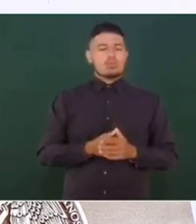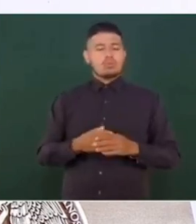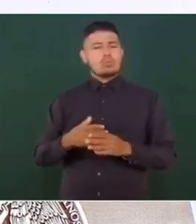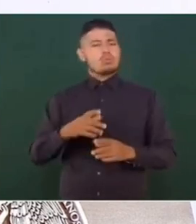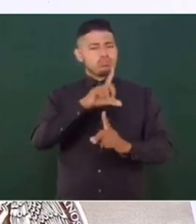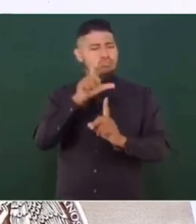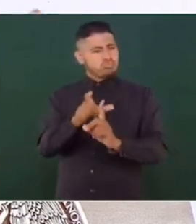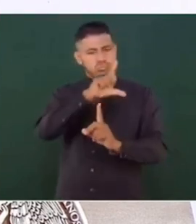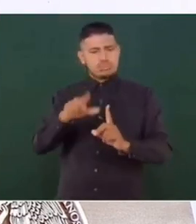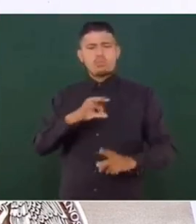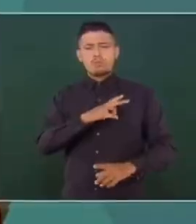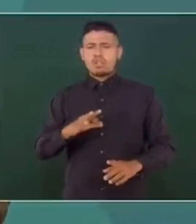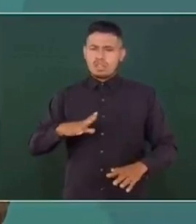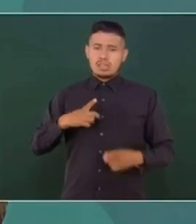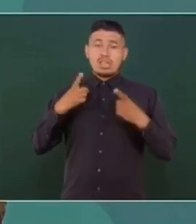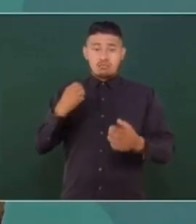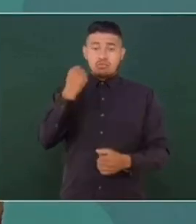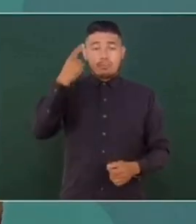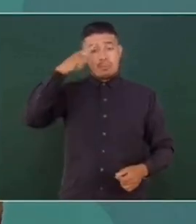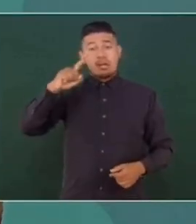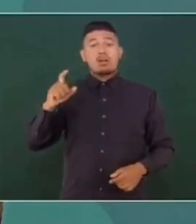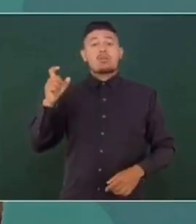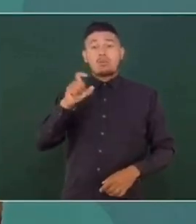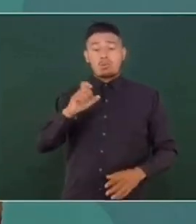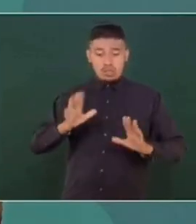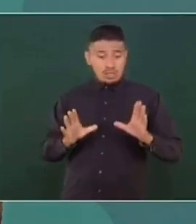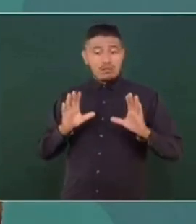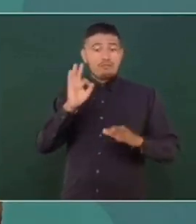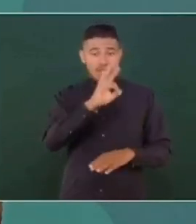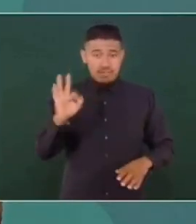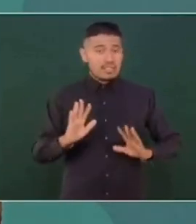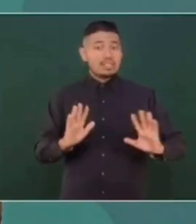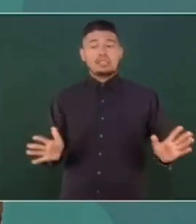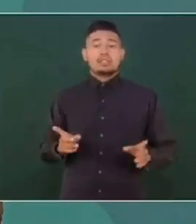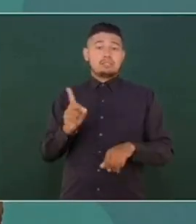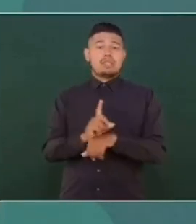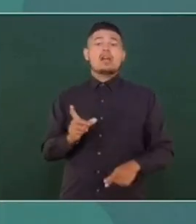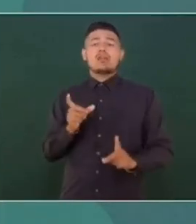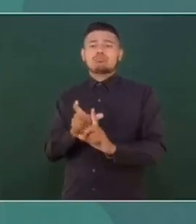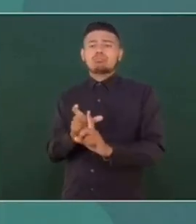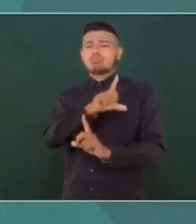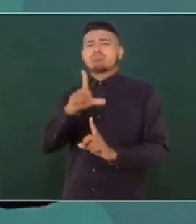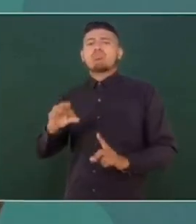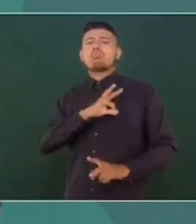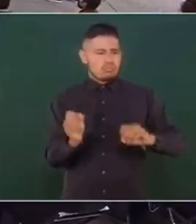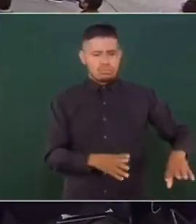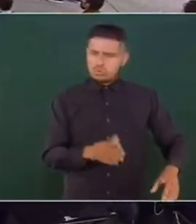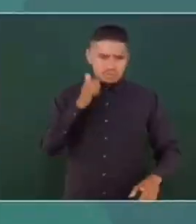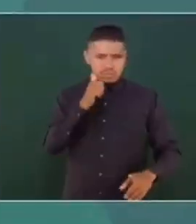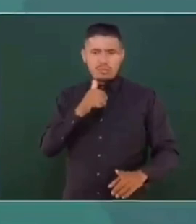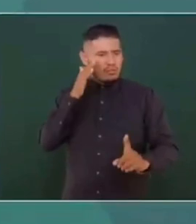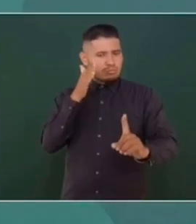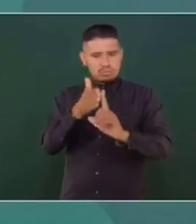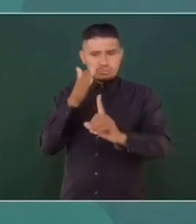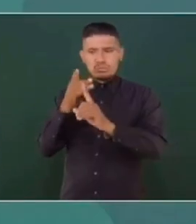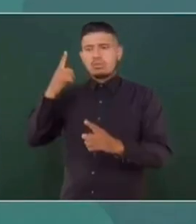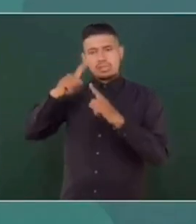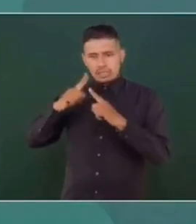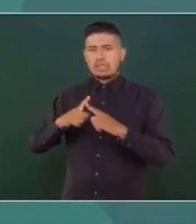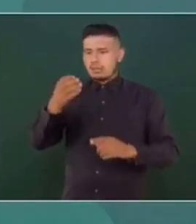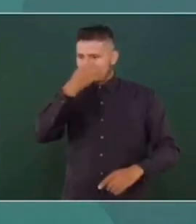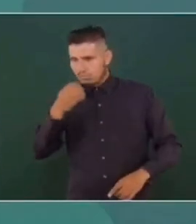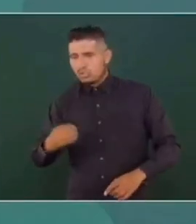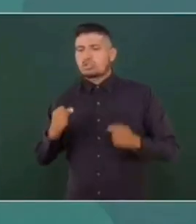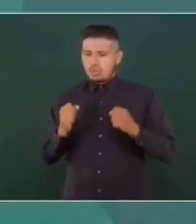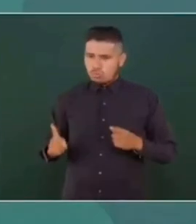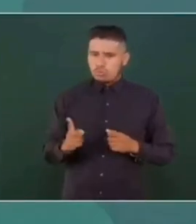a Guardia, entonces nos va a permitir darle esa fortaleza para que en el momento que se establezca una fecha, pues ya la Guardia podrá ser más grande. No dejamos de estar